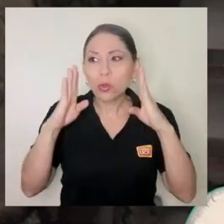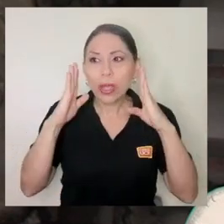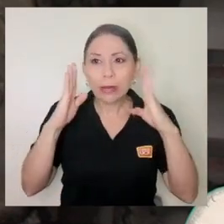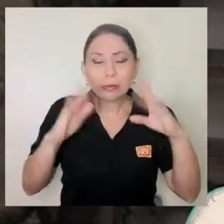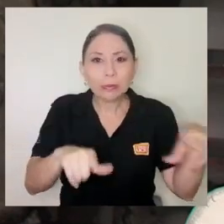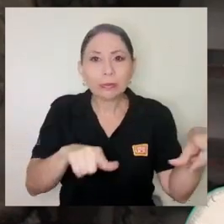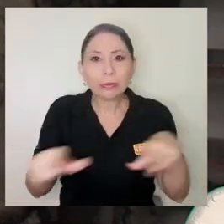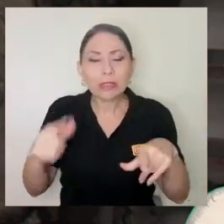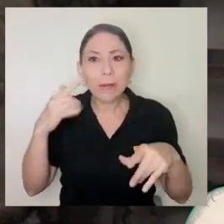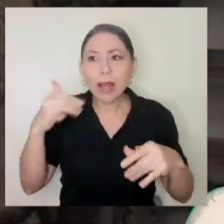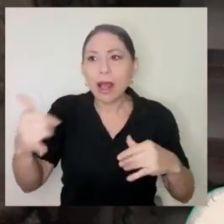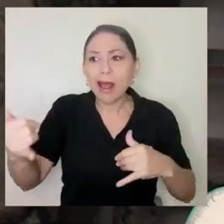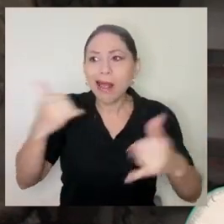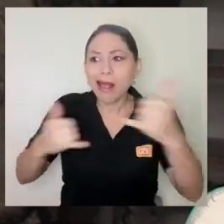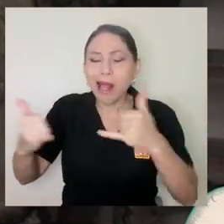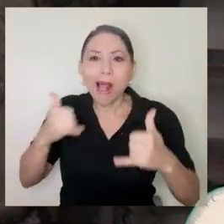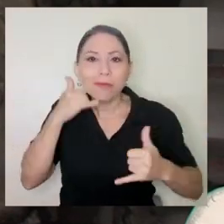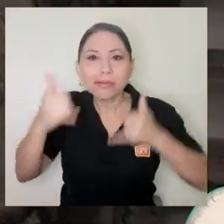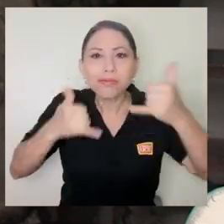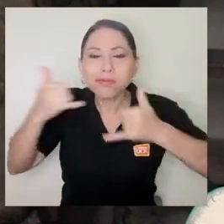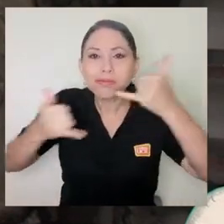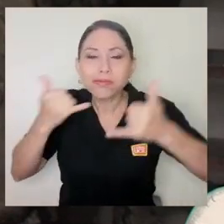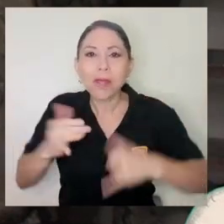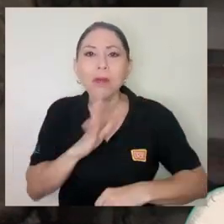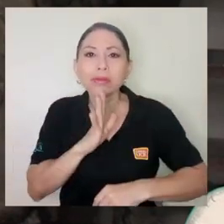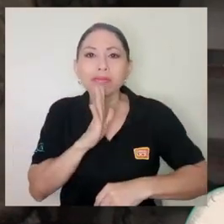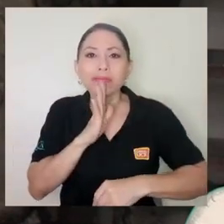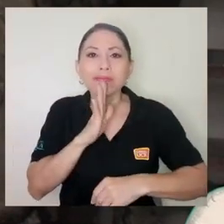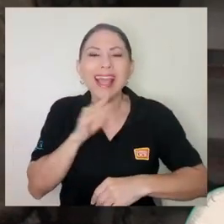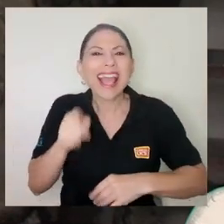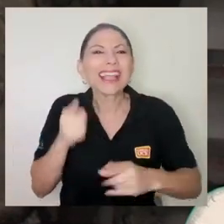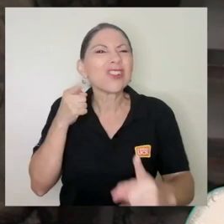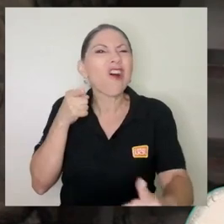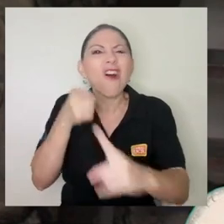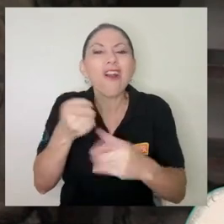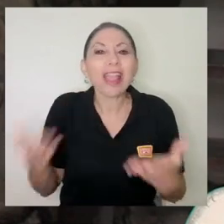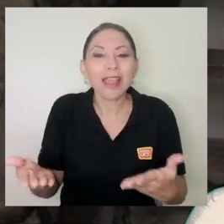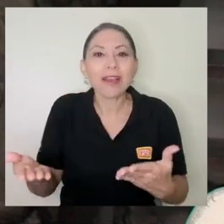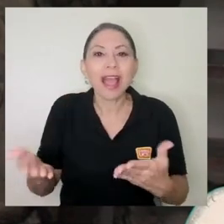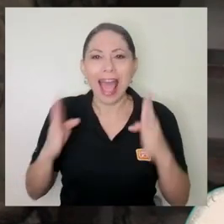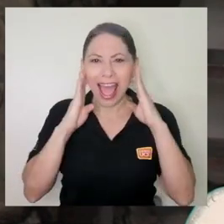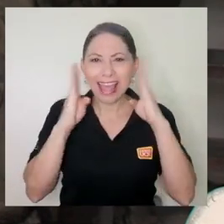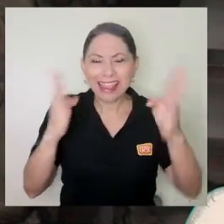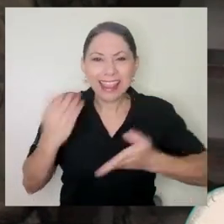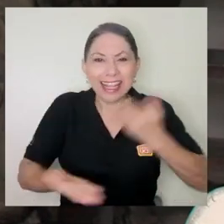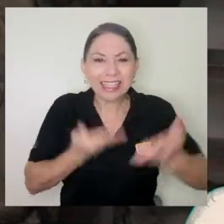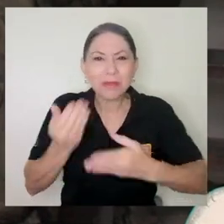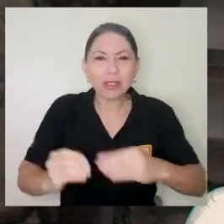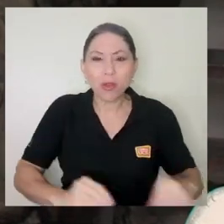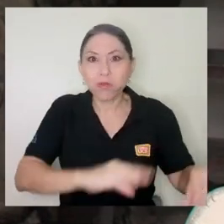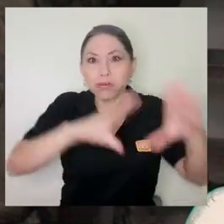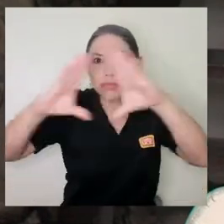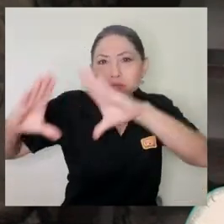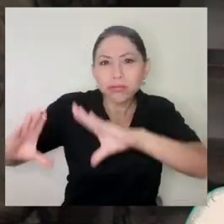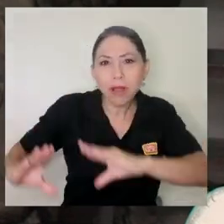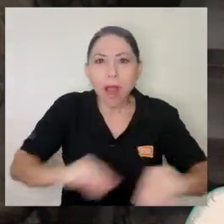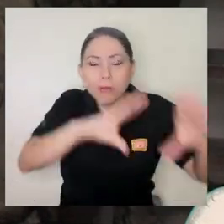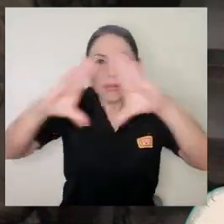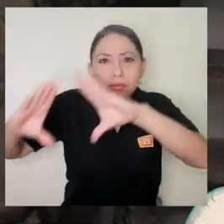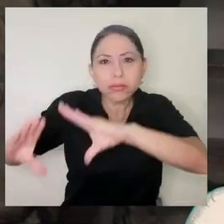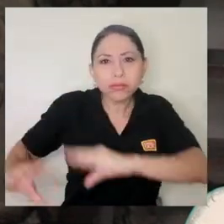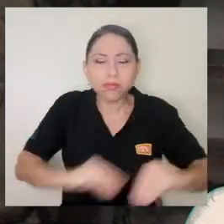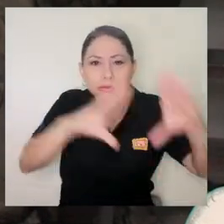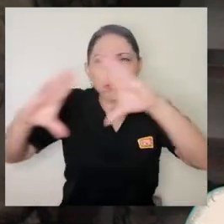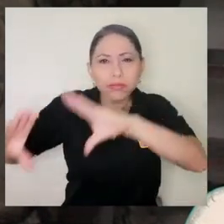O sea, el desafío era abrir un espacio, un servicio 24-7. Es decir, que hubieran colegas 24-7 atendiendo situaciones de salud